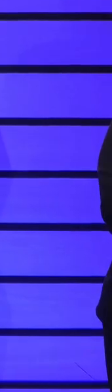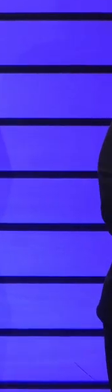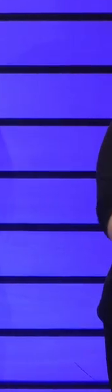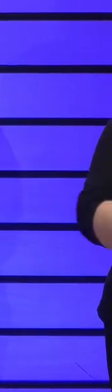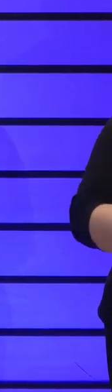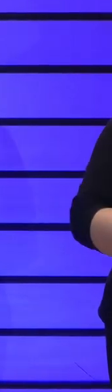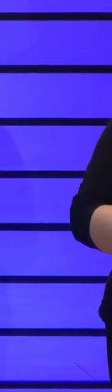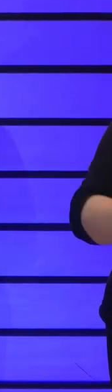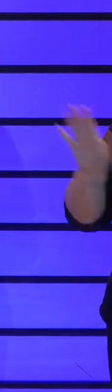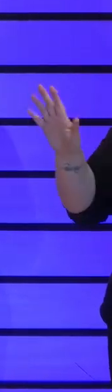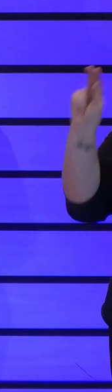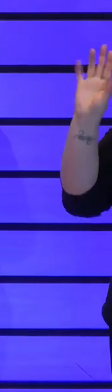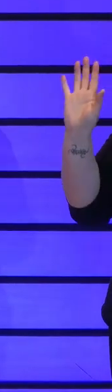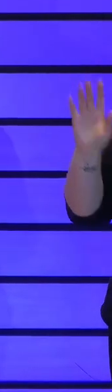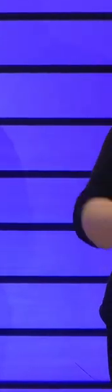pues ya no